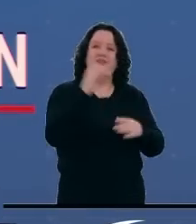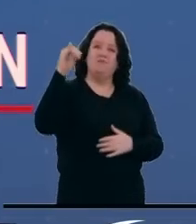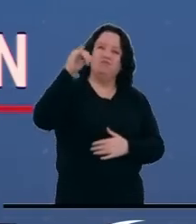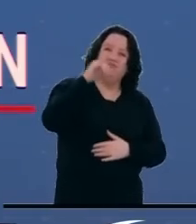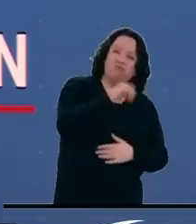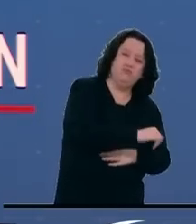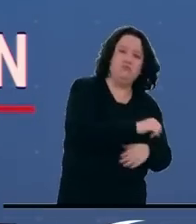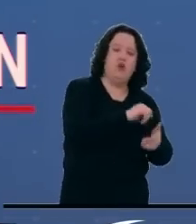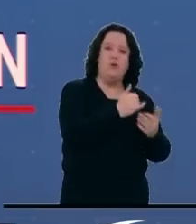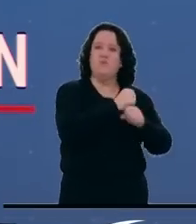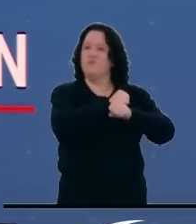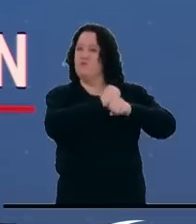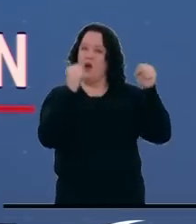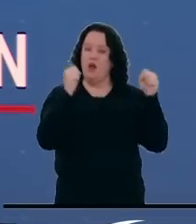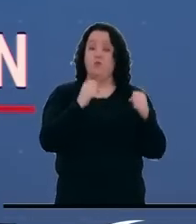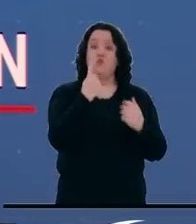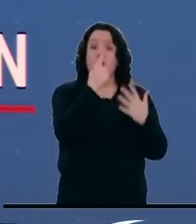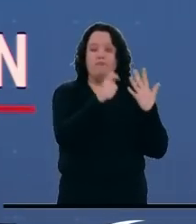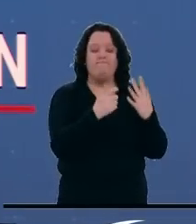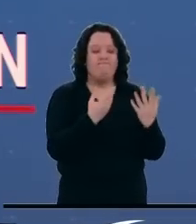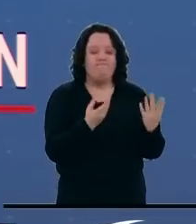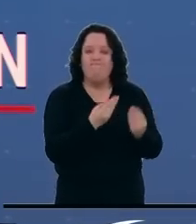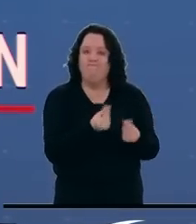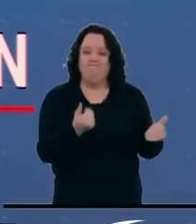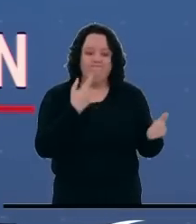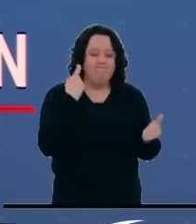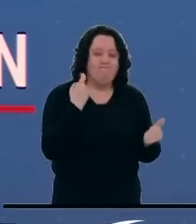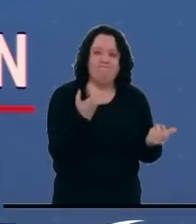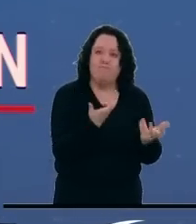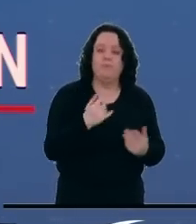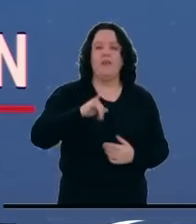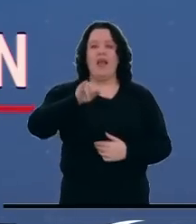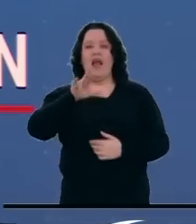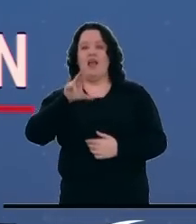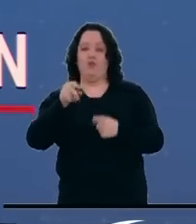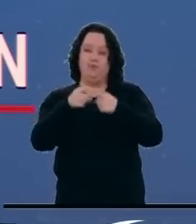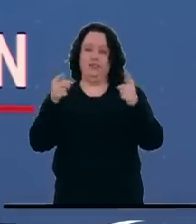ocurrido esta mañana. Hay uno que no aparece. Jairo Niño nos amplía.